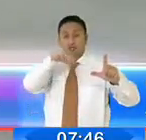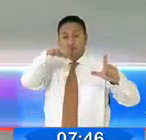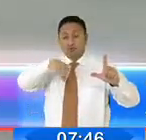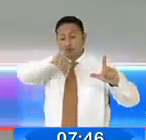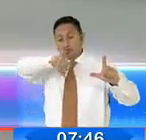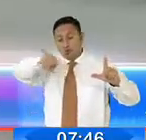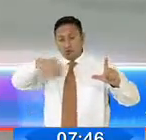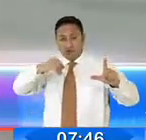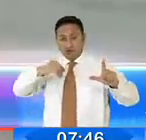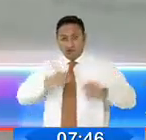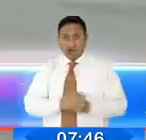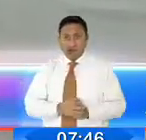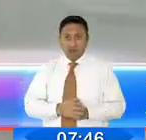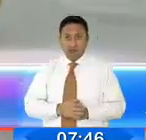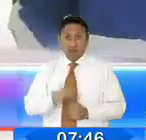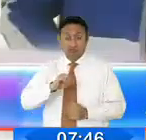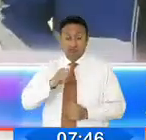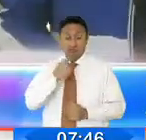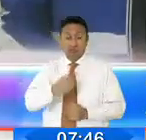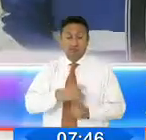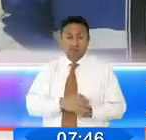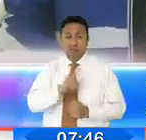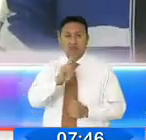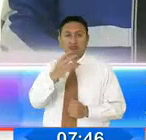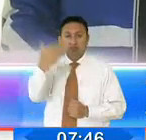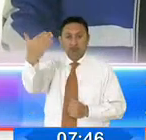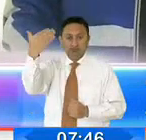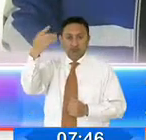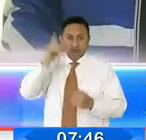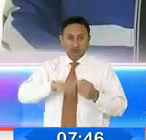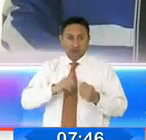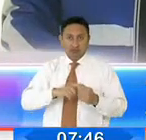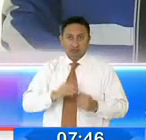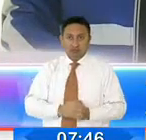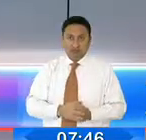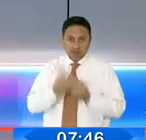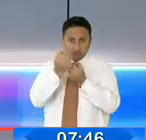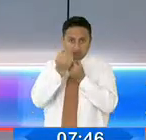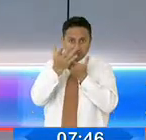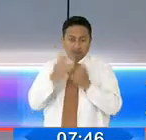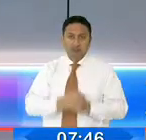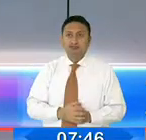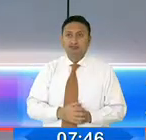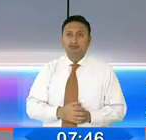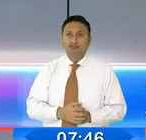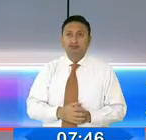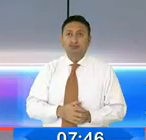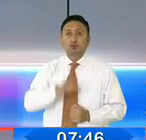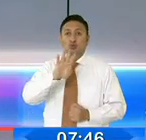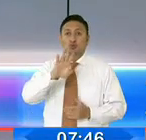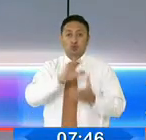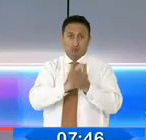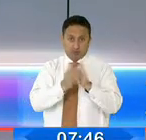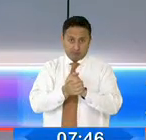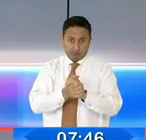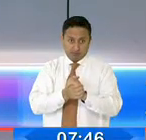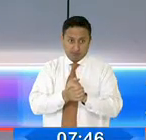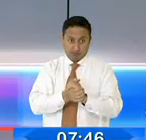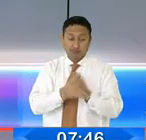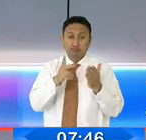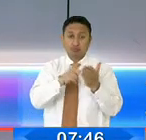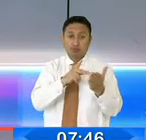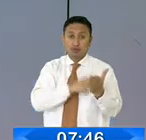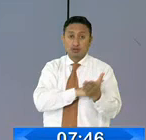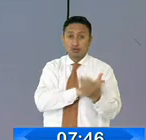miércoles y jueves. Así lo informó el vicealcalde de Quito, Santiago Guarderas. Que a partir del 4 de noviembre el programa